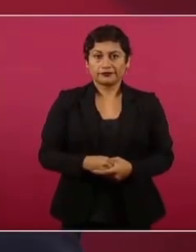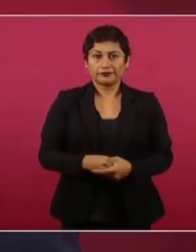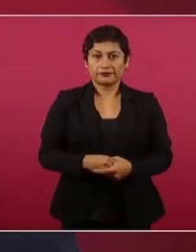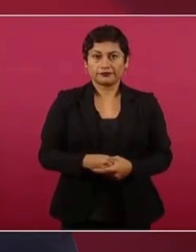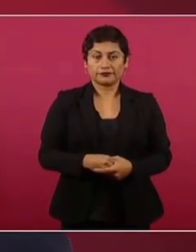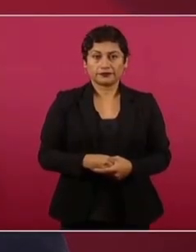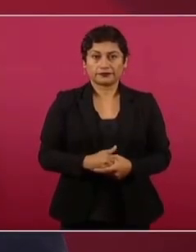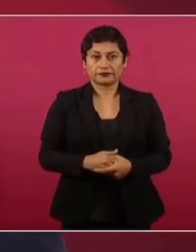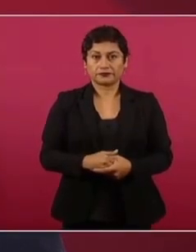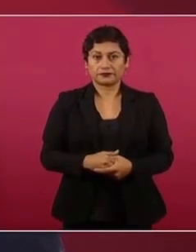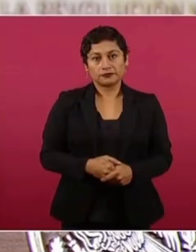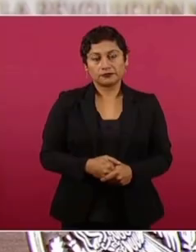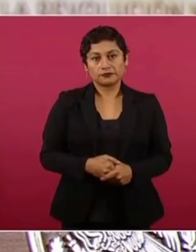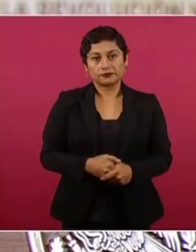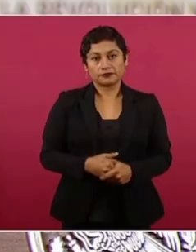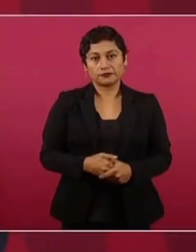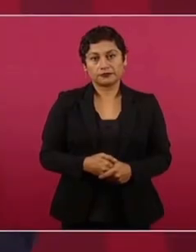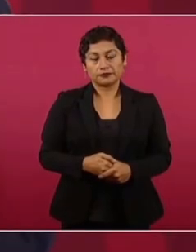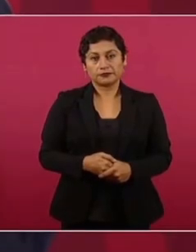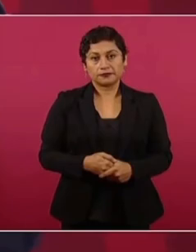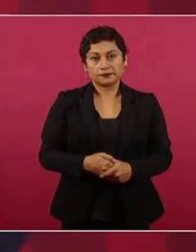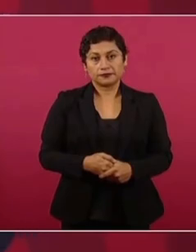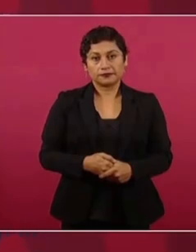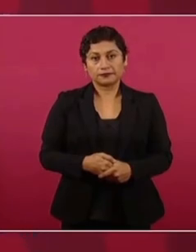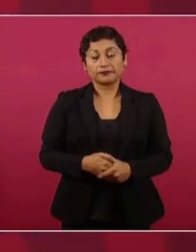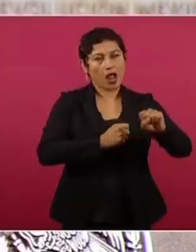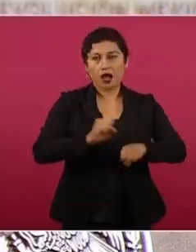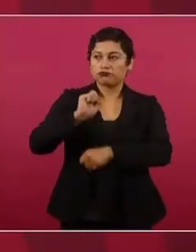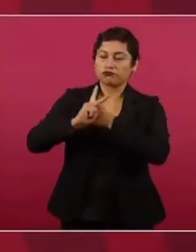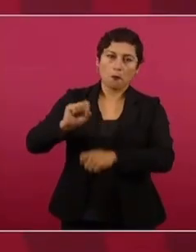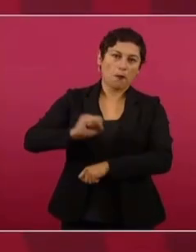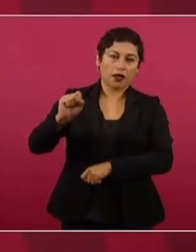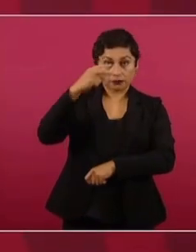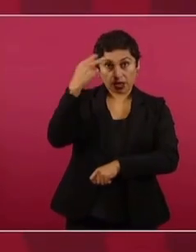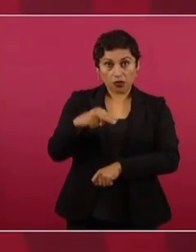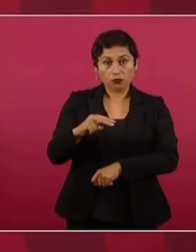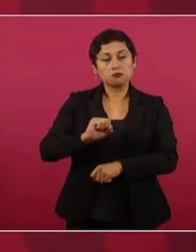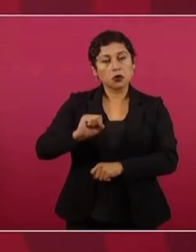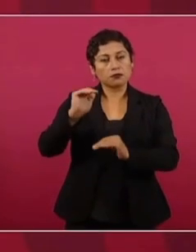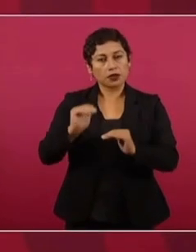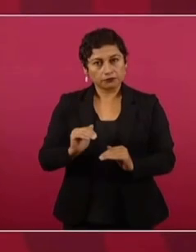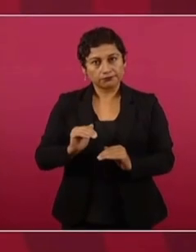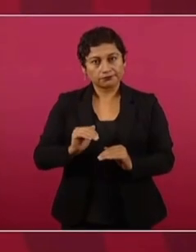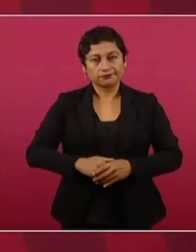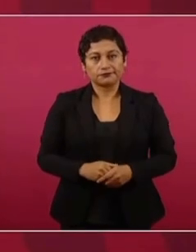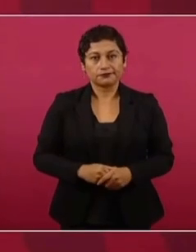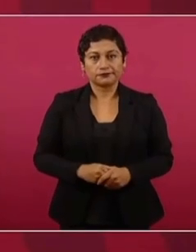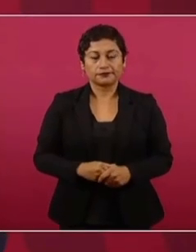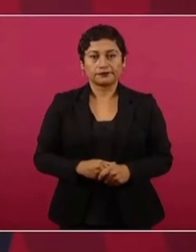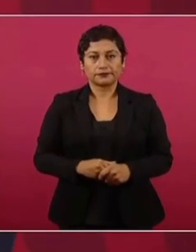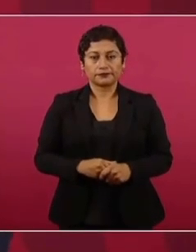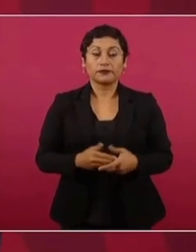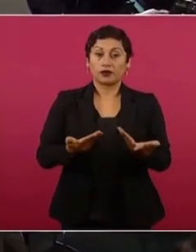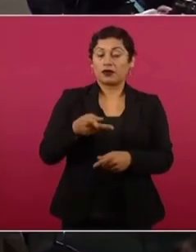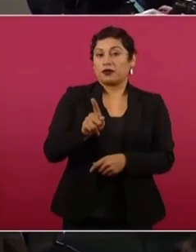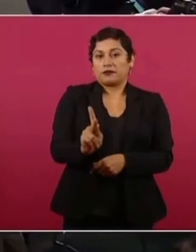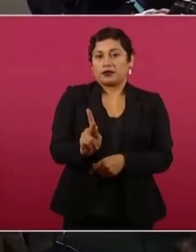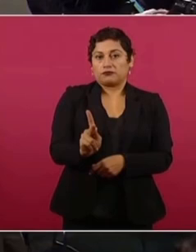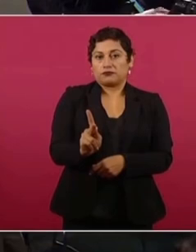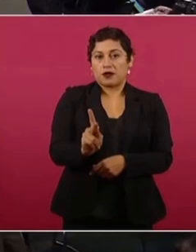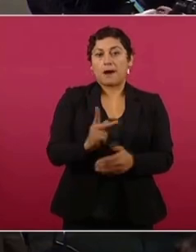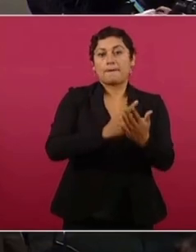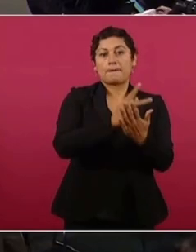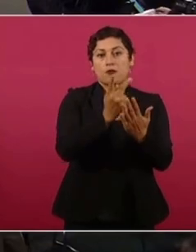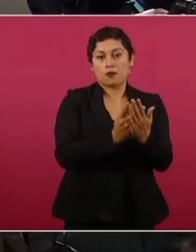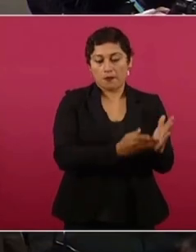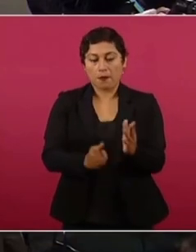Sigue muy fuerte el peso. Tenemos una inflación controlada. Yo tengo otros datos. De todas formas, vamos a reforzar el plan